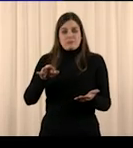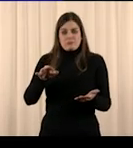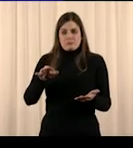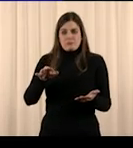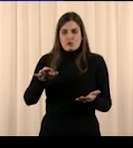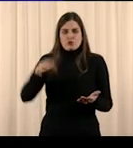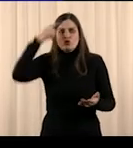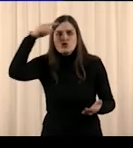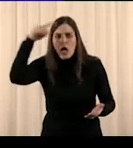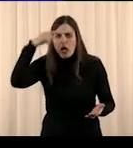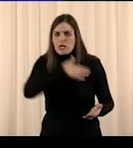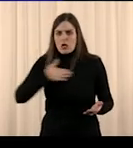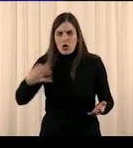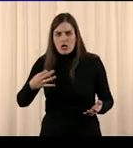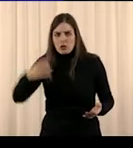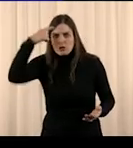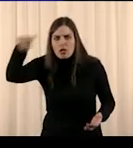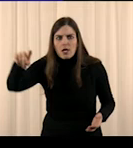Sé perfectamente lo que quiero.